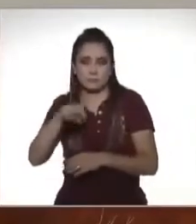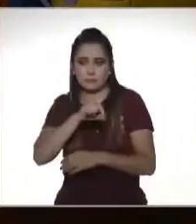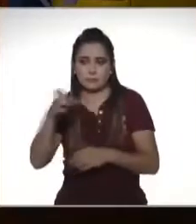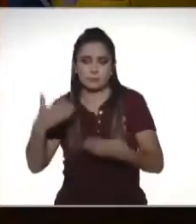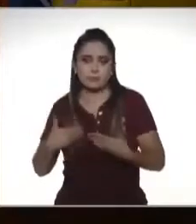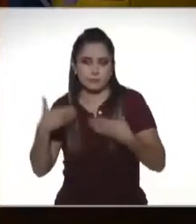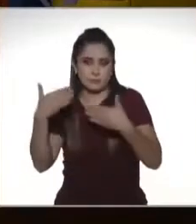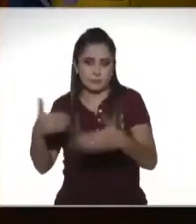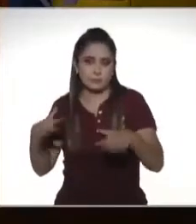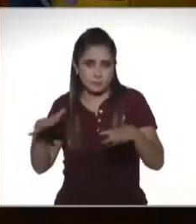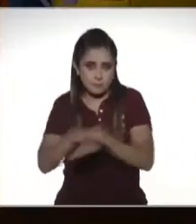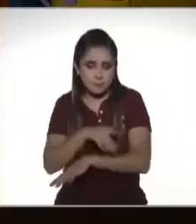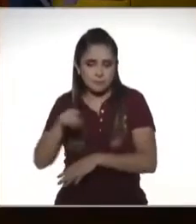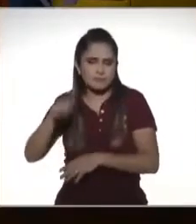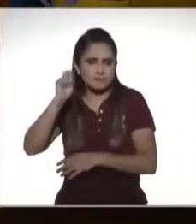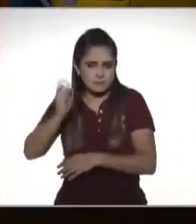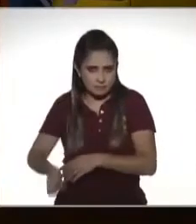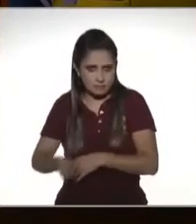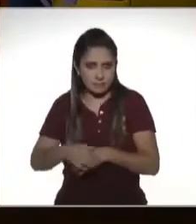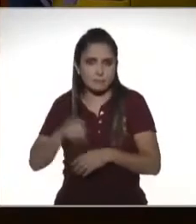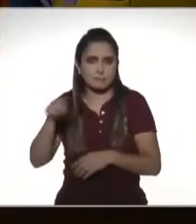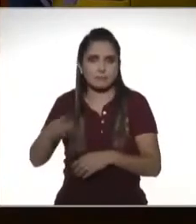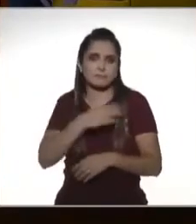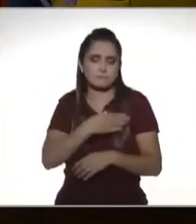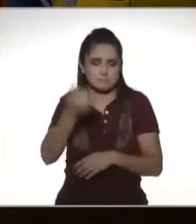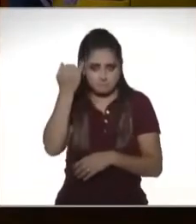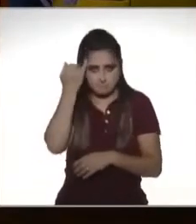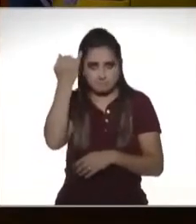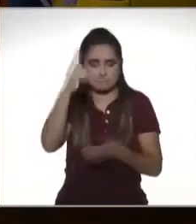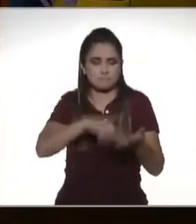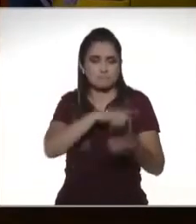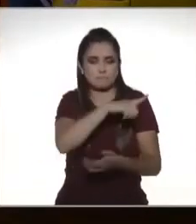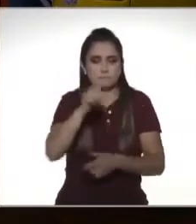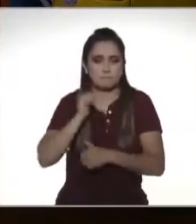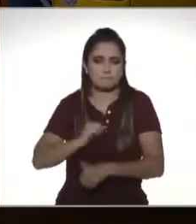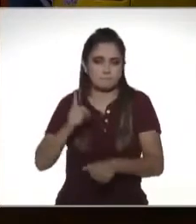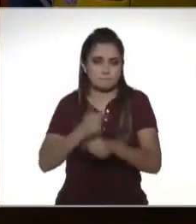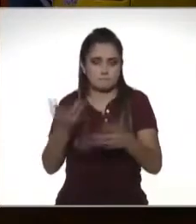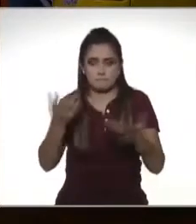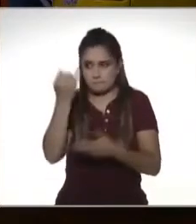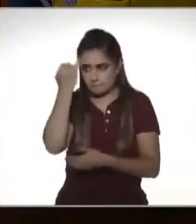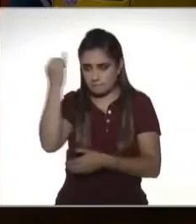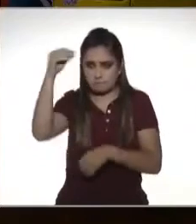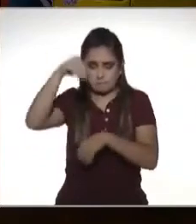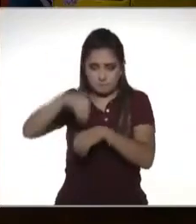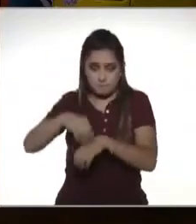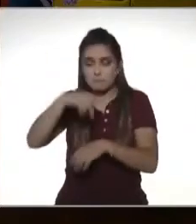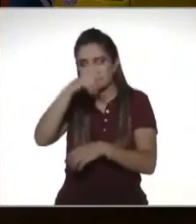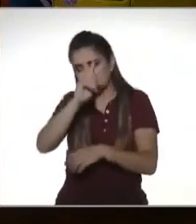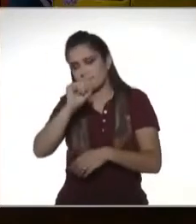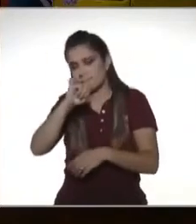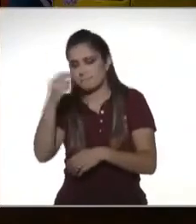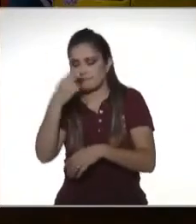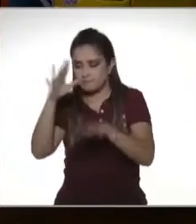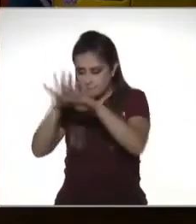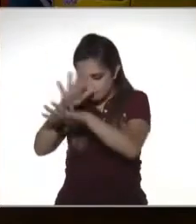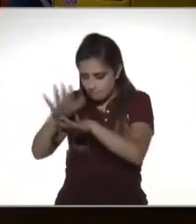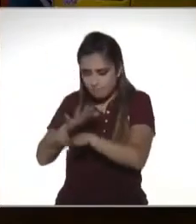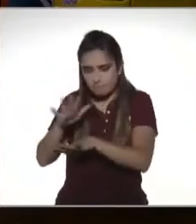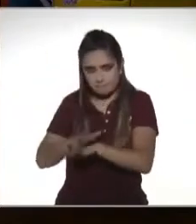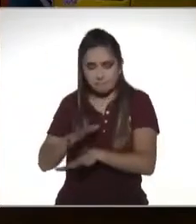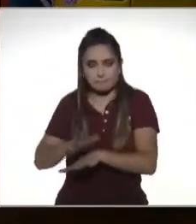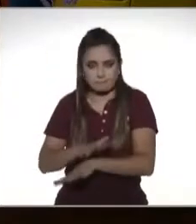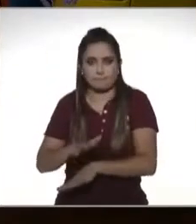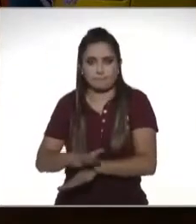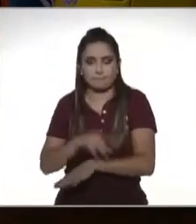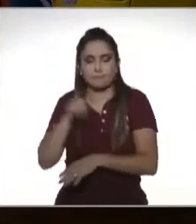régimen este régimen de confianza pues es una una buena idea que tienen las autoridades pero seguramente van a tener que hacer algunos cambios importantes al respecto